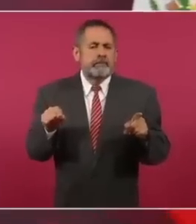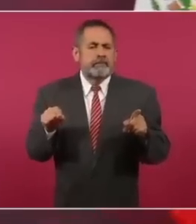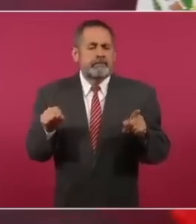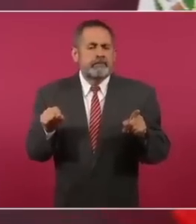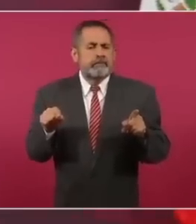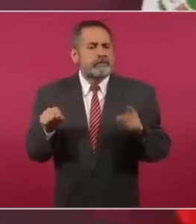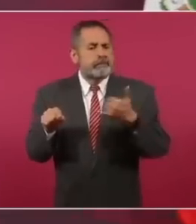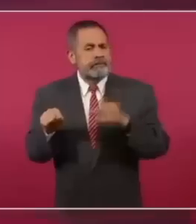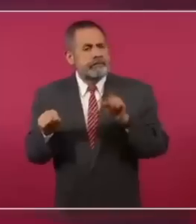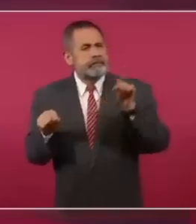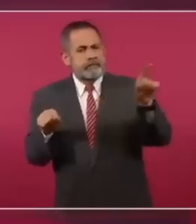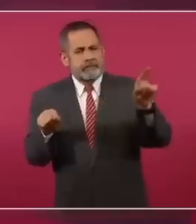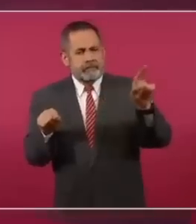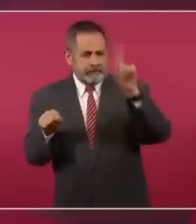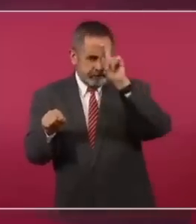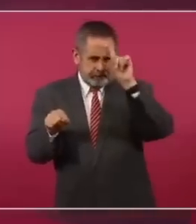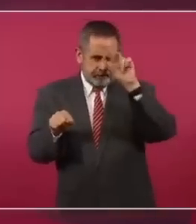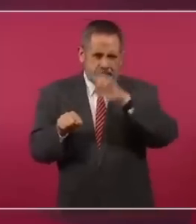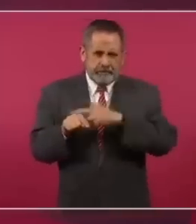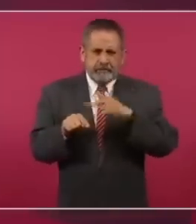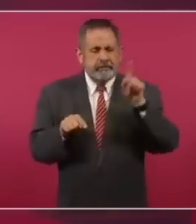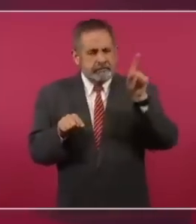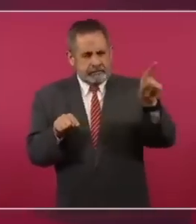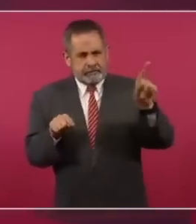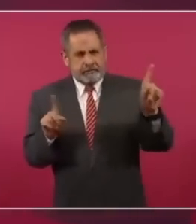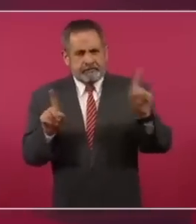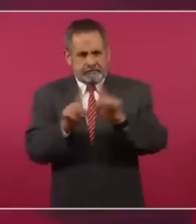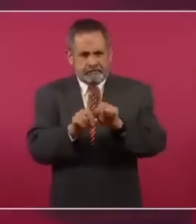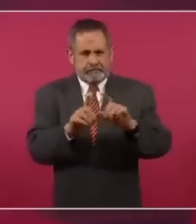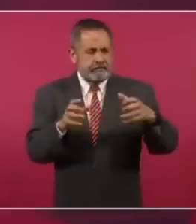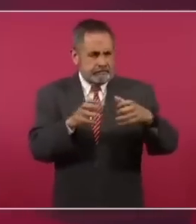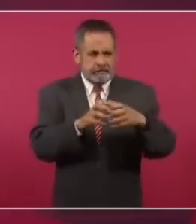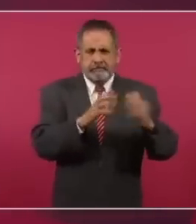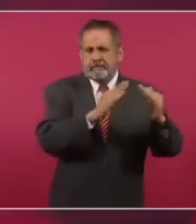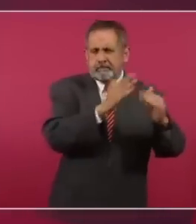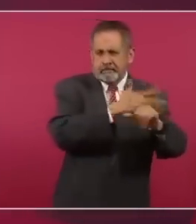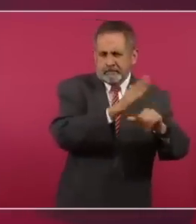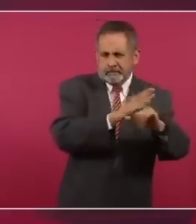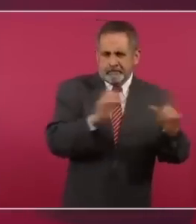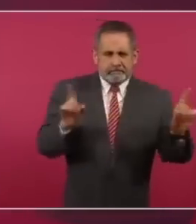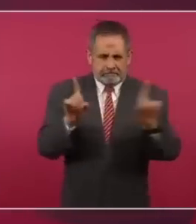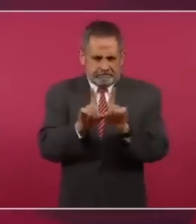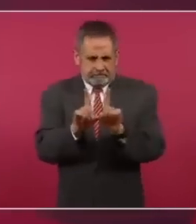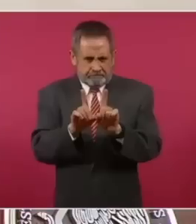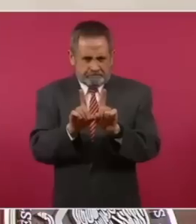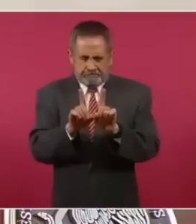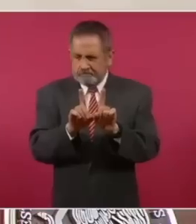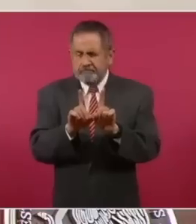y la asesora de la Casa Blanca para atender esto,